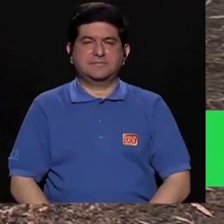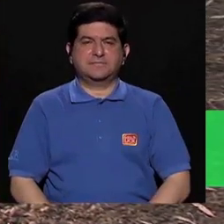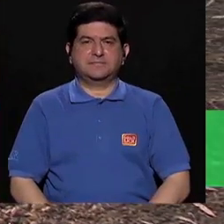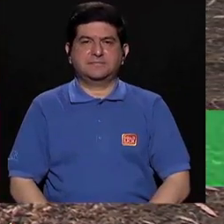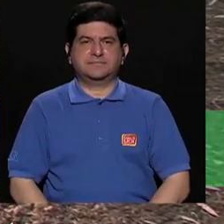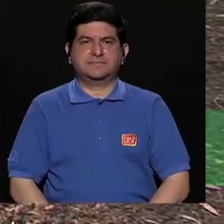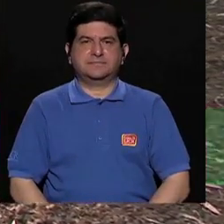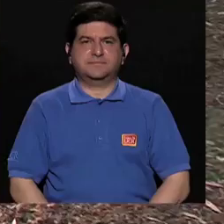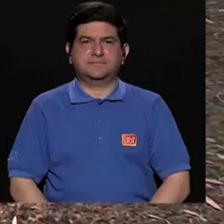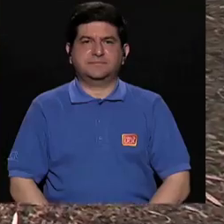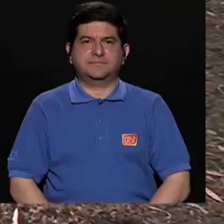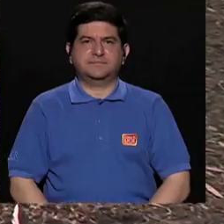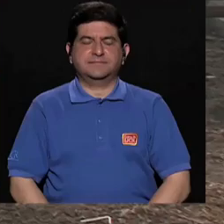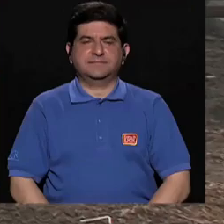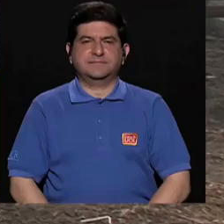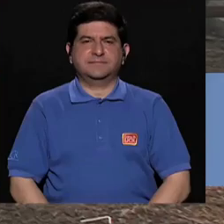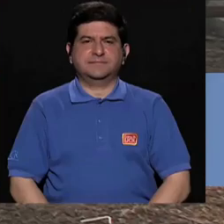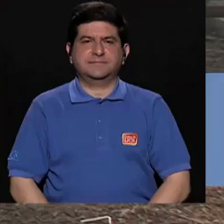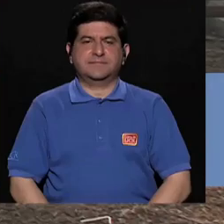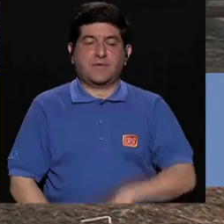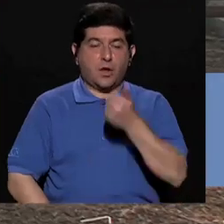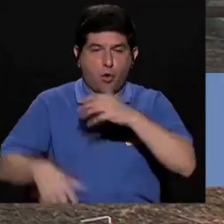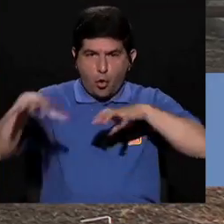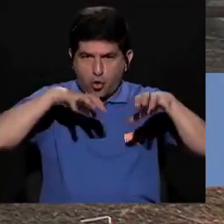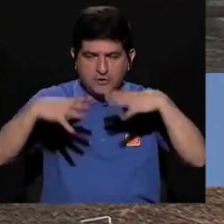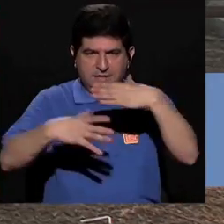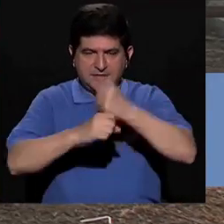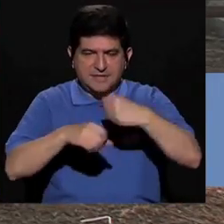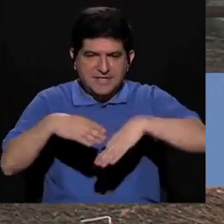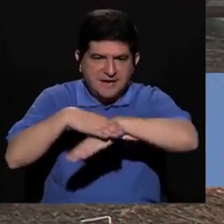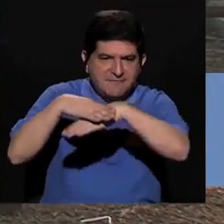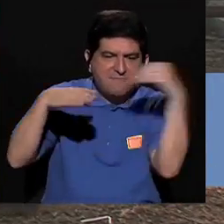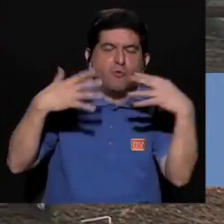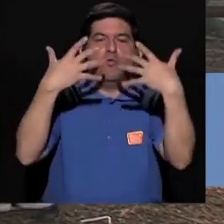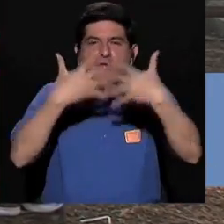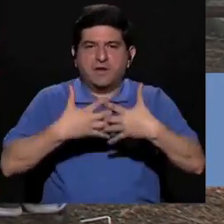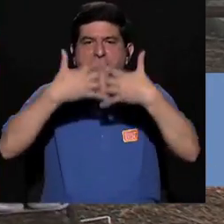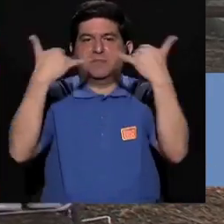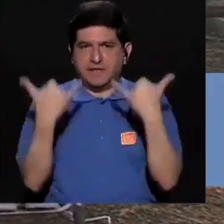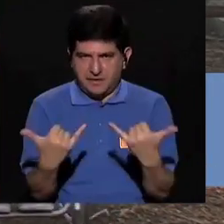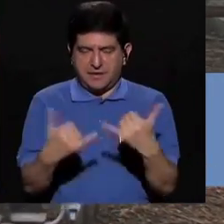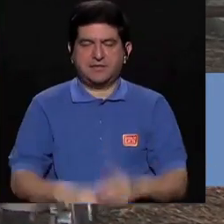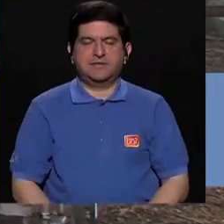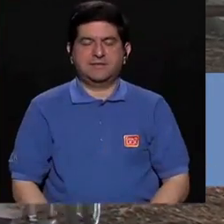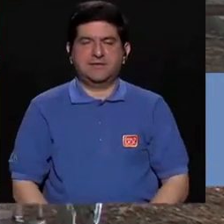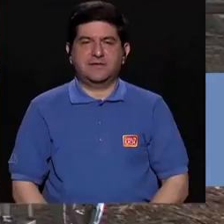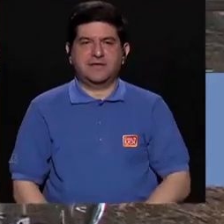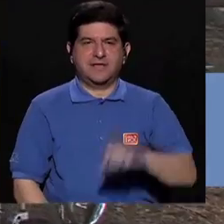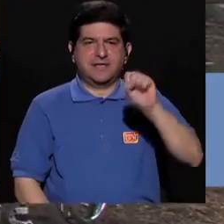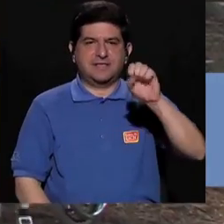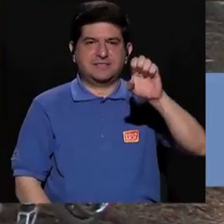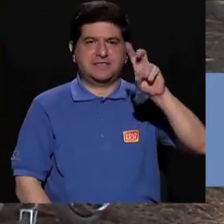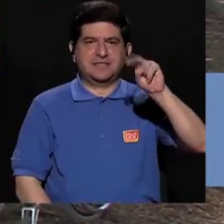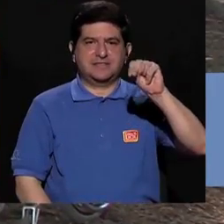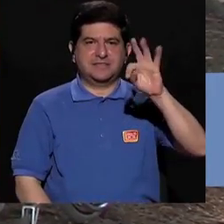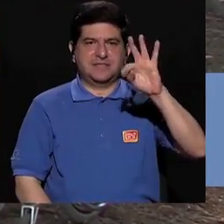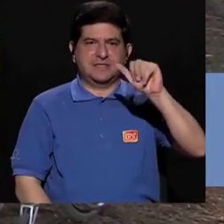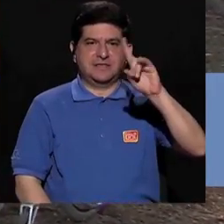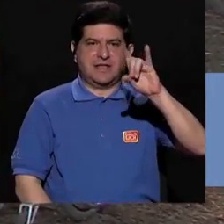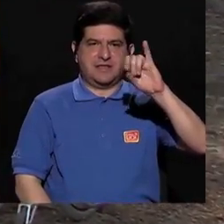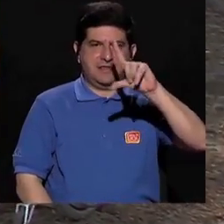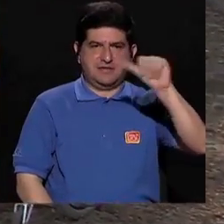Muy bien. Y otro ejercicio que podemos hacer afuera de la máquina es una sentadilla donde nos agarramos lateral,